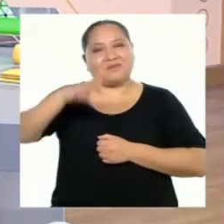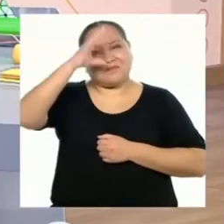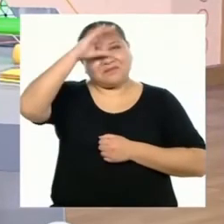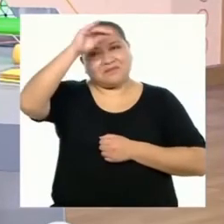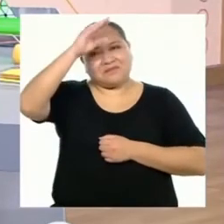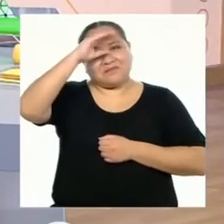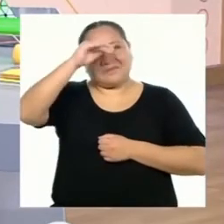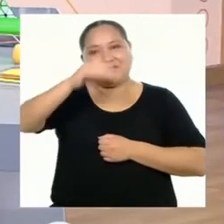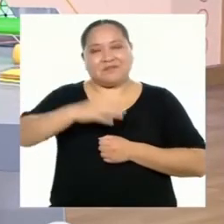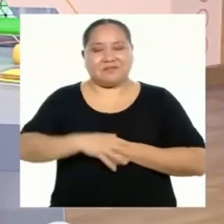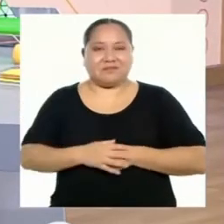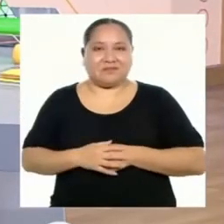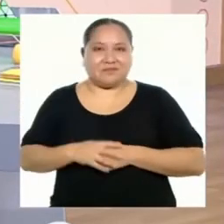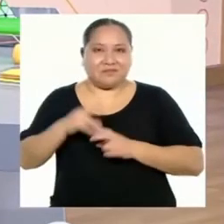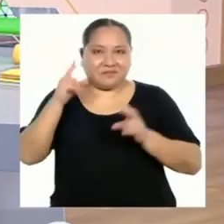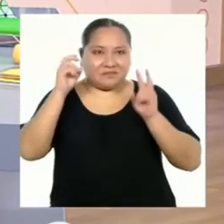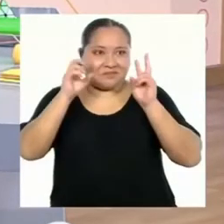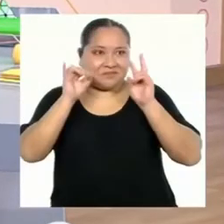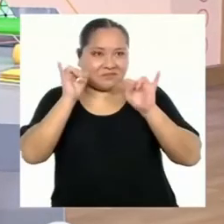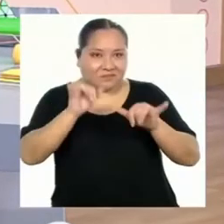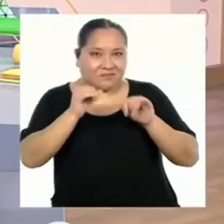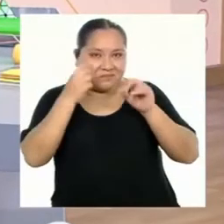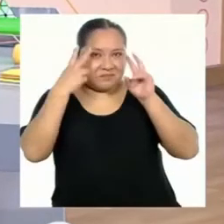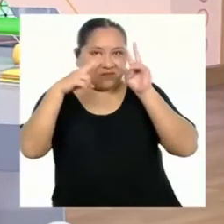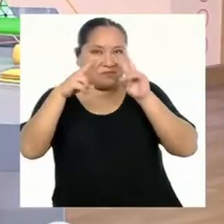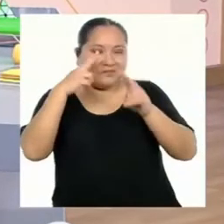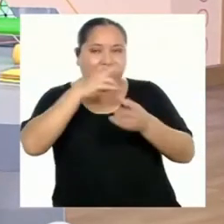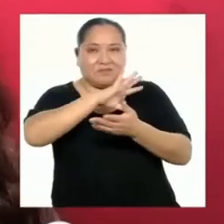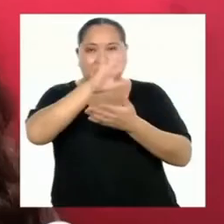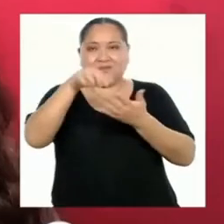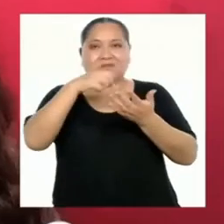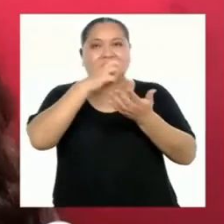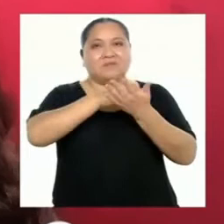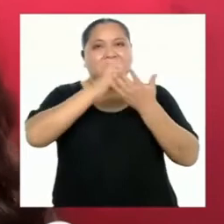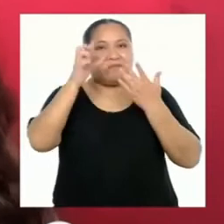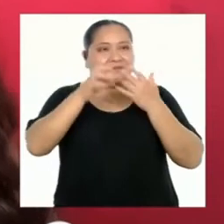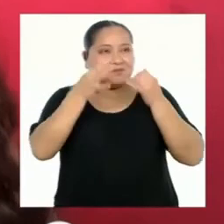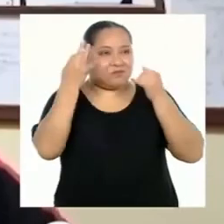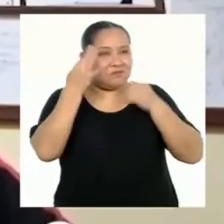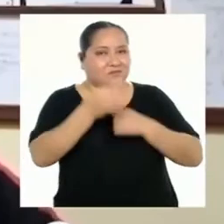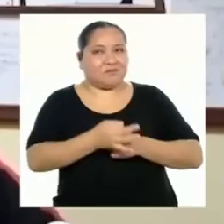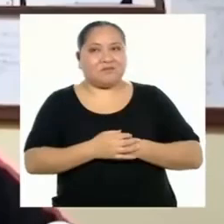¡Chicas, chicos! Se quedaron viendo todo el programa, ¿no?